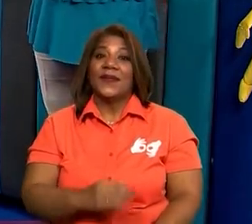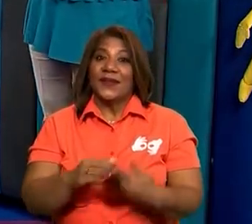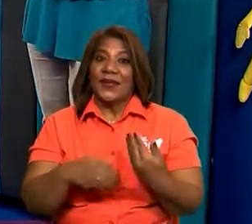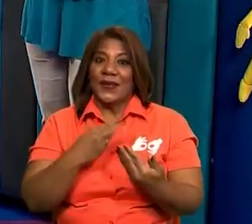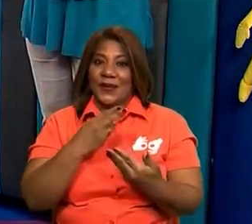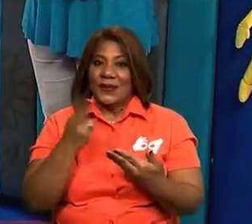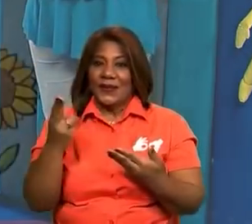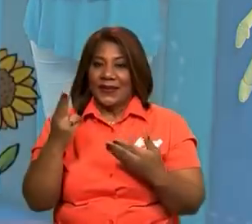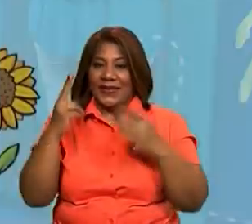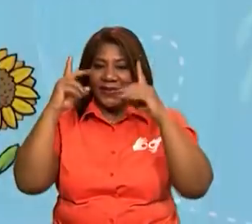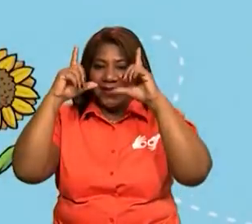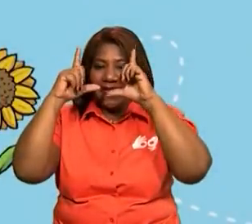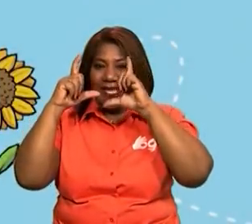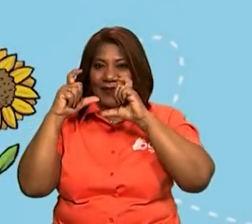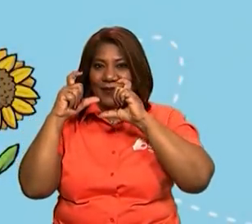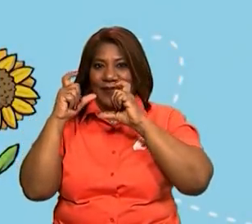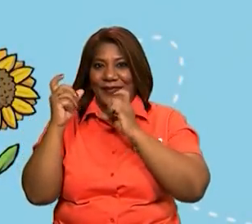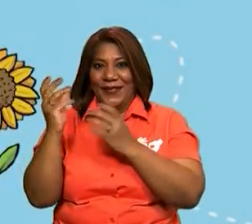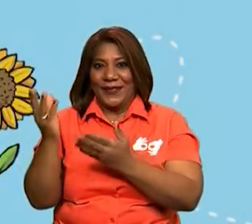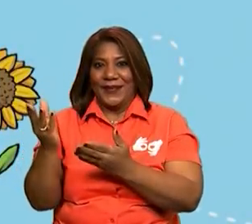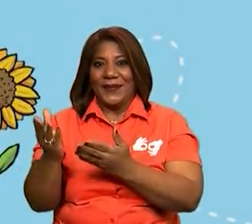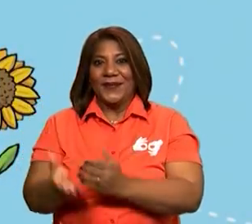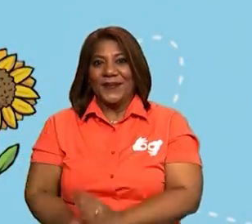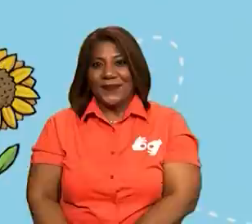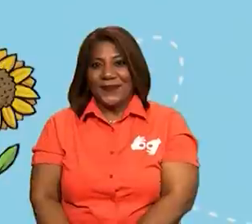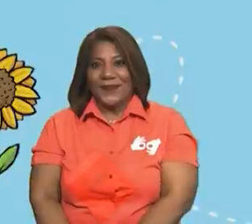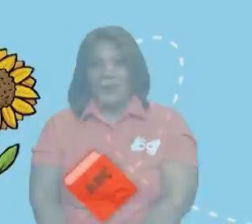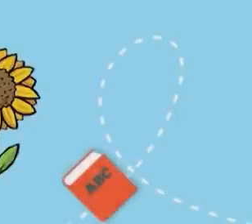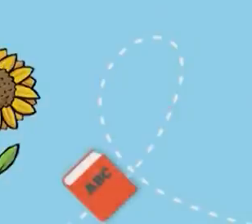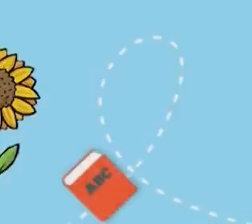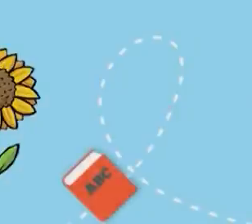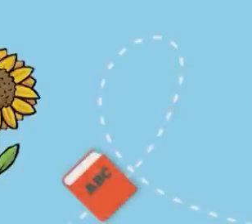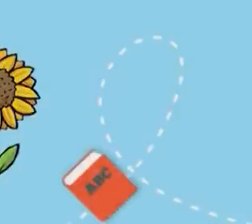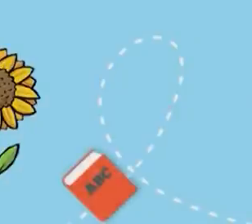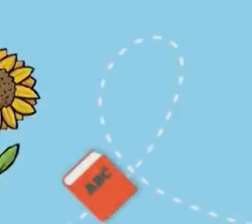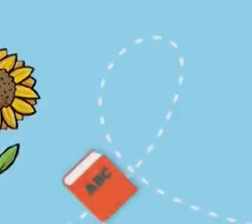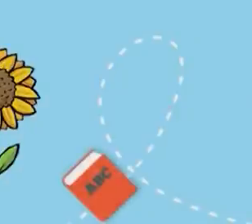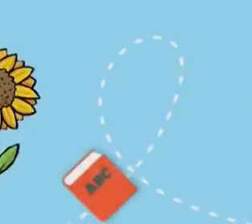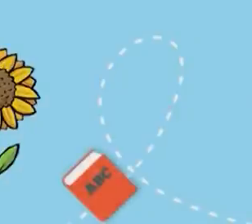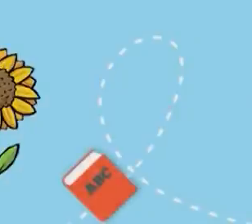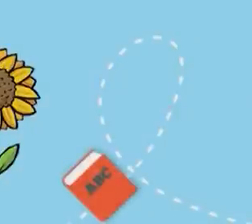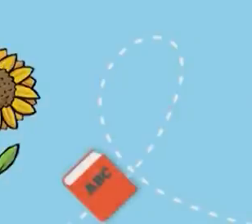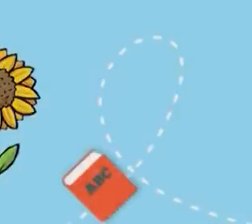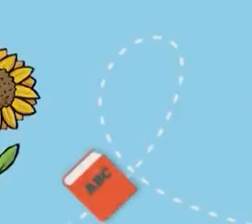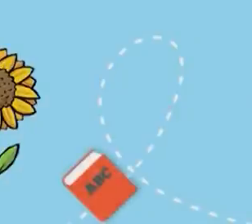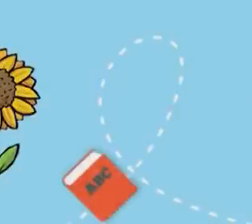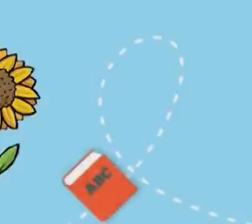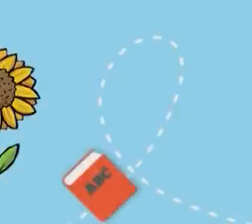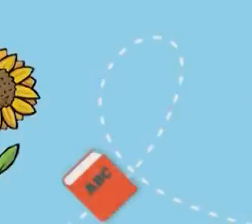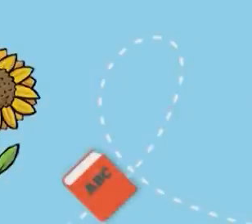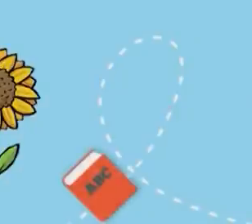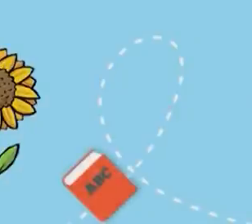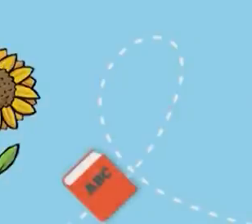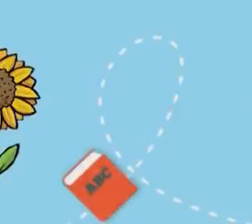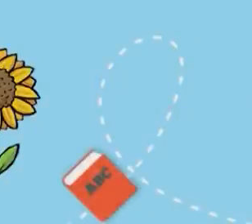van a tomar una captura de pantalla de la diapositiva y, como les dice, la indicación